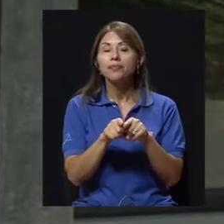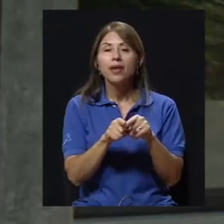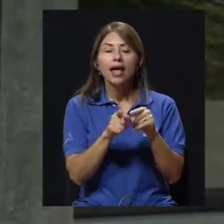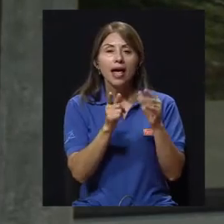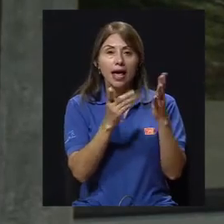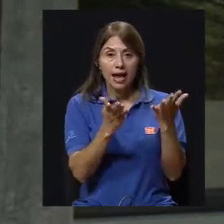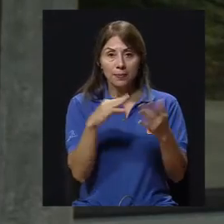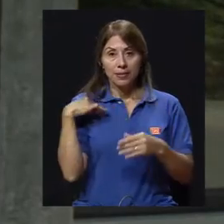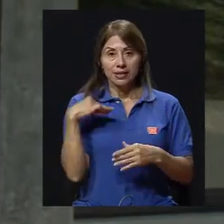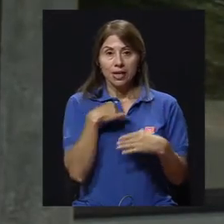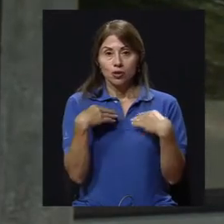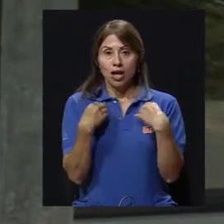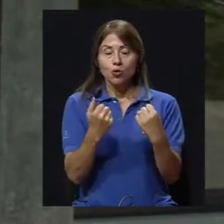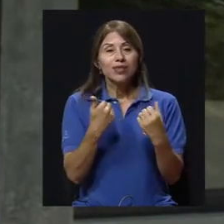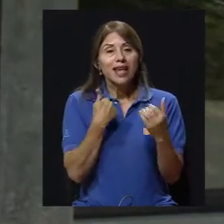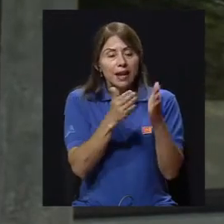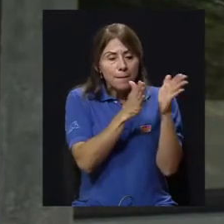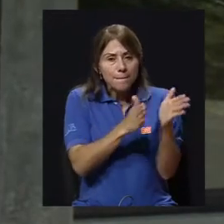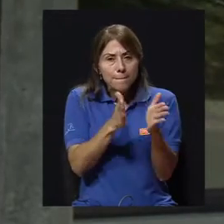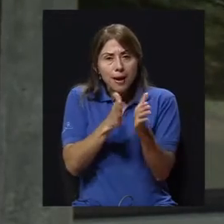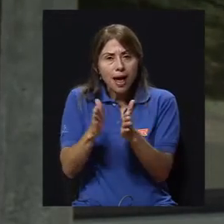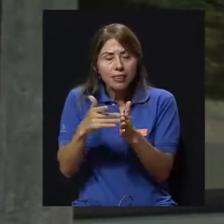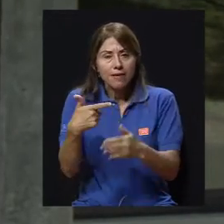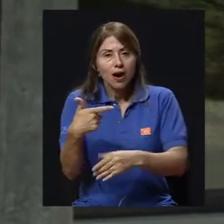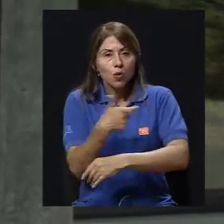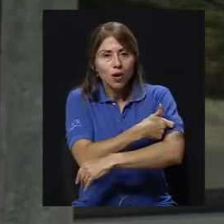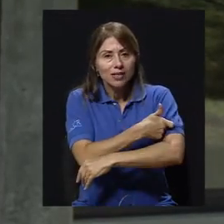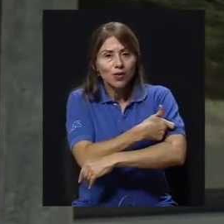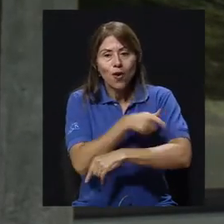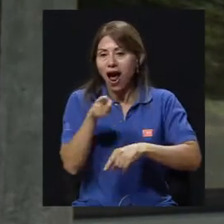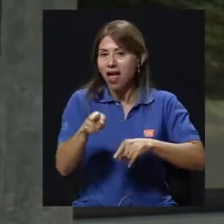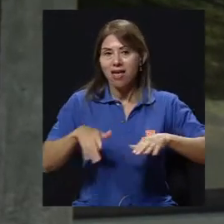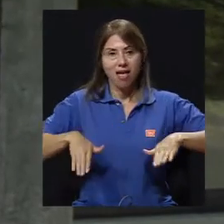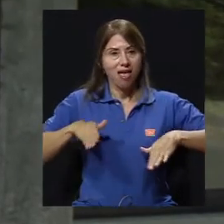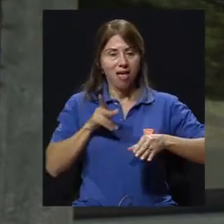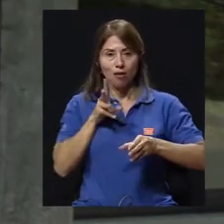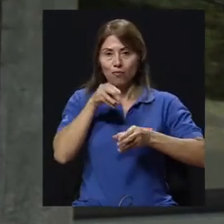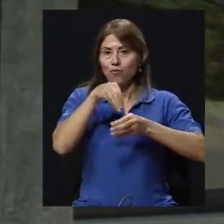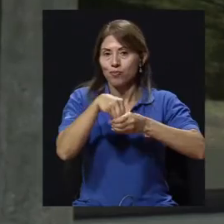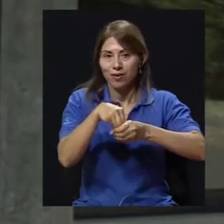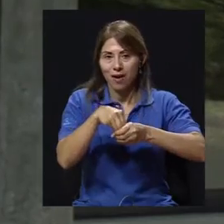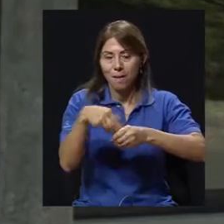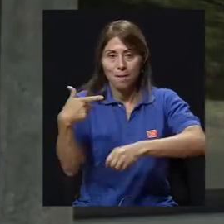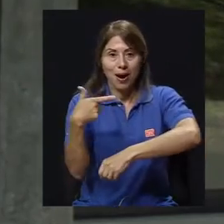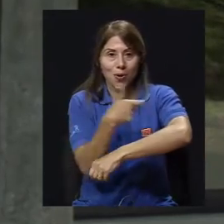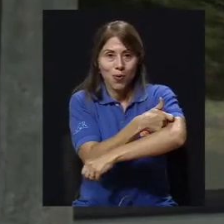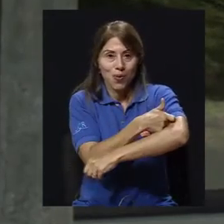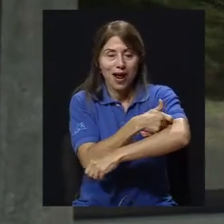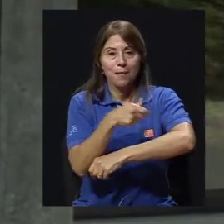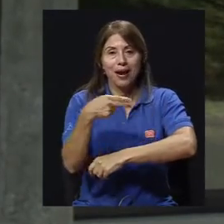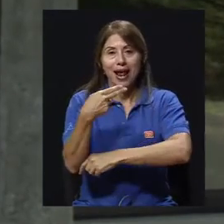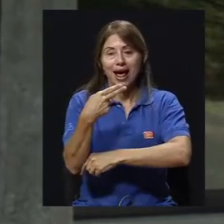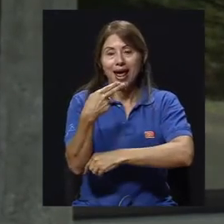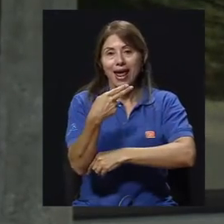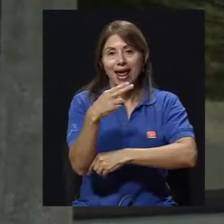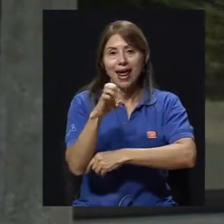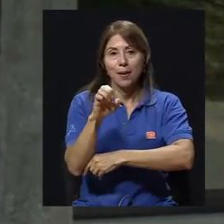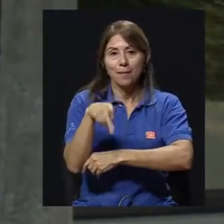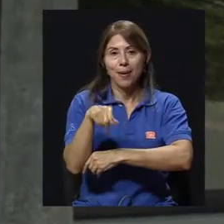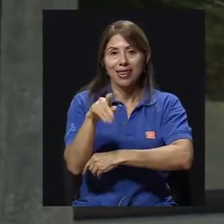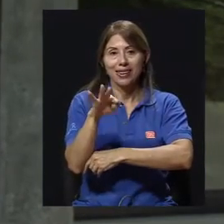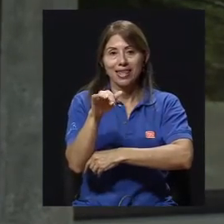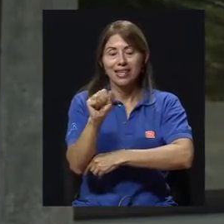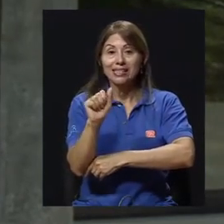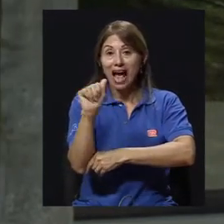vacunación del Ministerio de Salud tampoco está contemplada la vacuna contra la hepatitis A, pero la hepatitis A también tiene